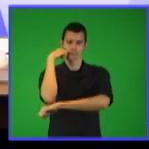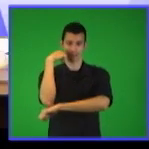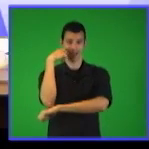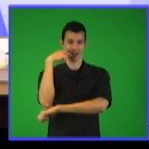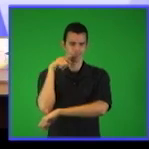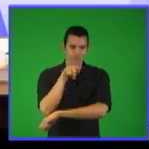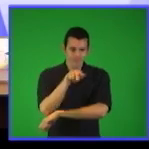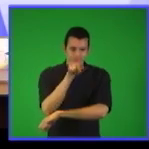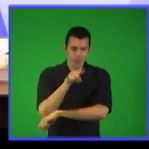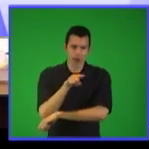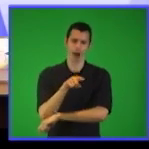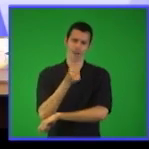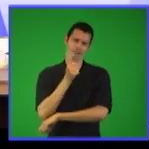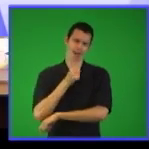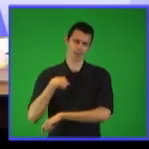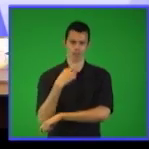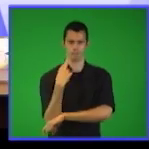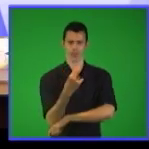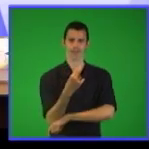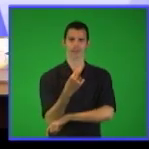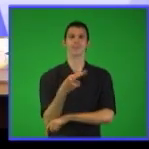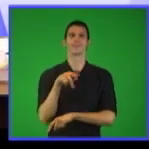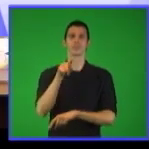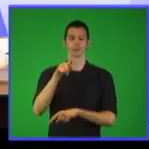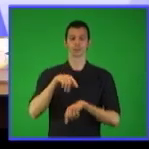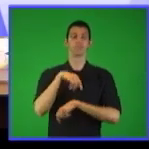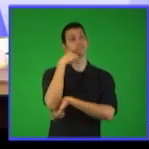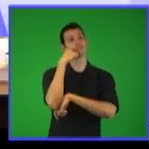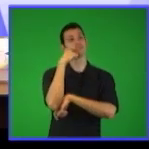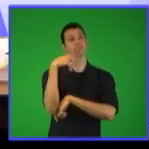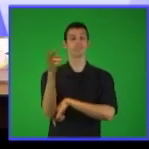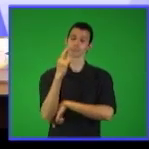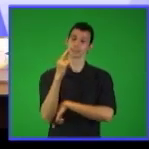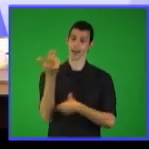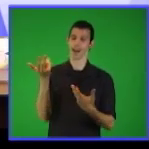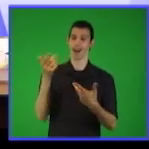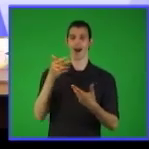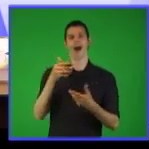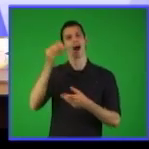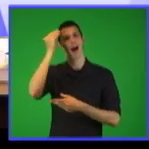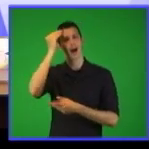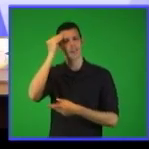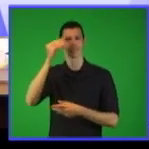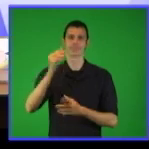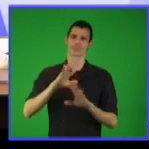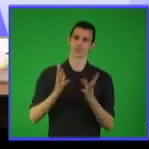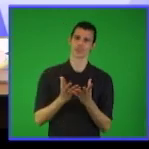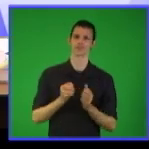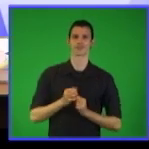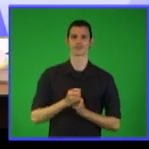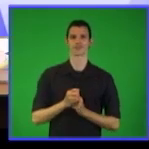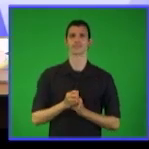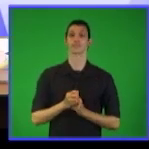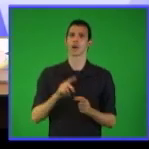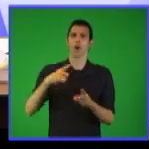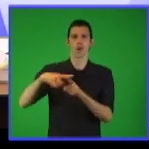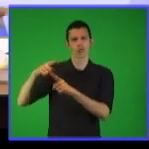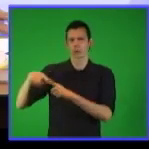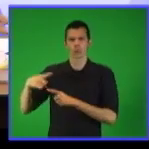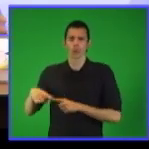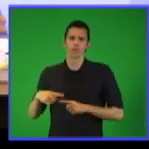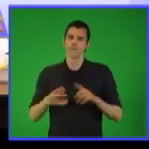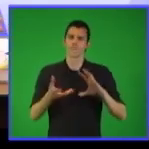utilizar también para intercambiar con los profesores de las escuelas pedagógicas según